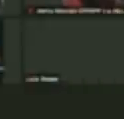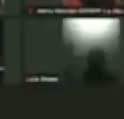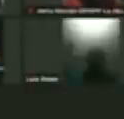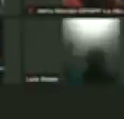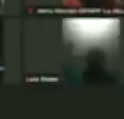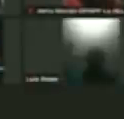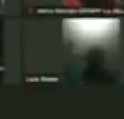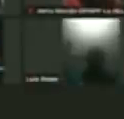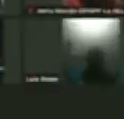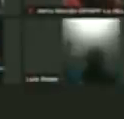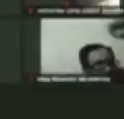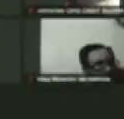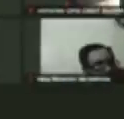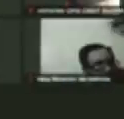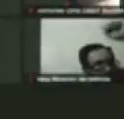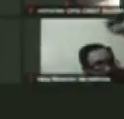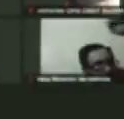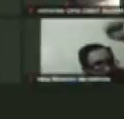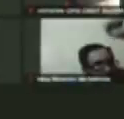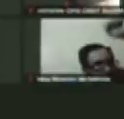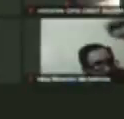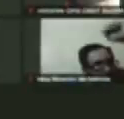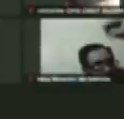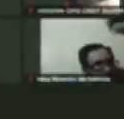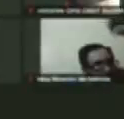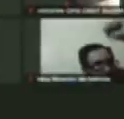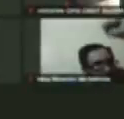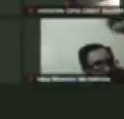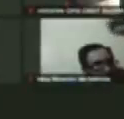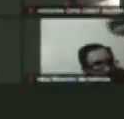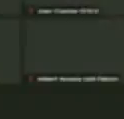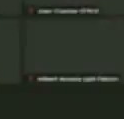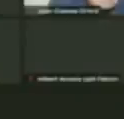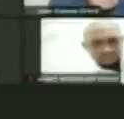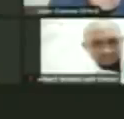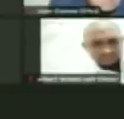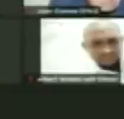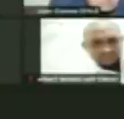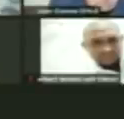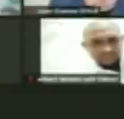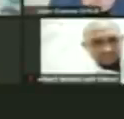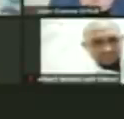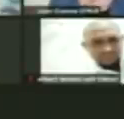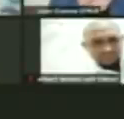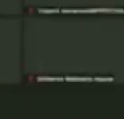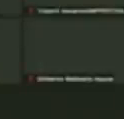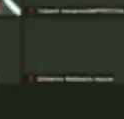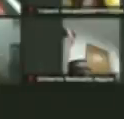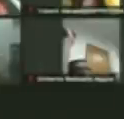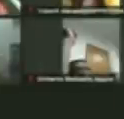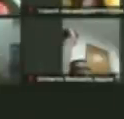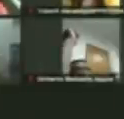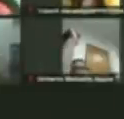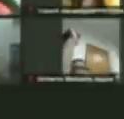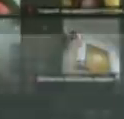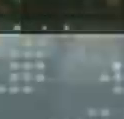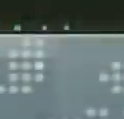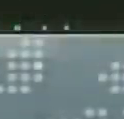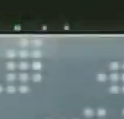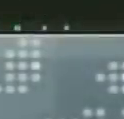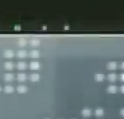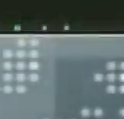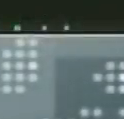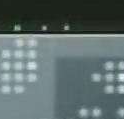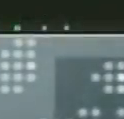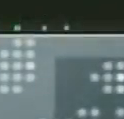Yaracuy y el Zulia el Zulia mis saludos a todos y a todas conectados líderes hay que